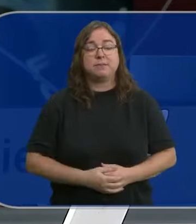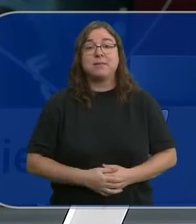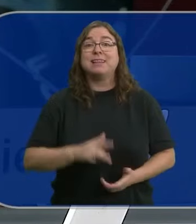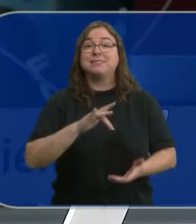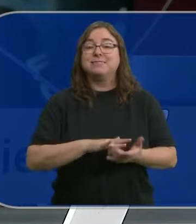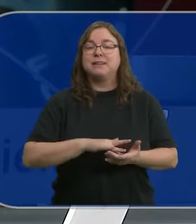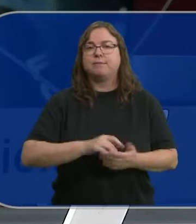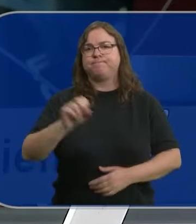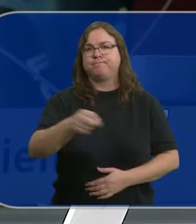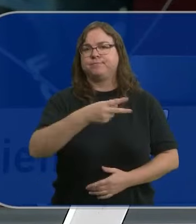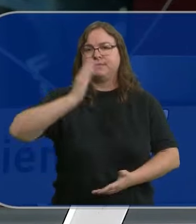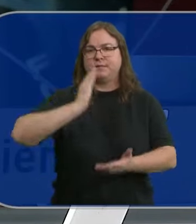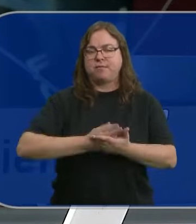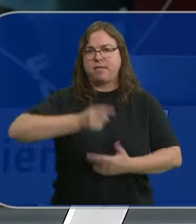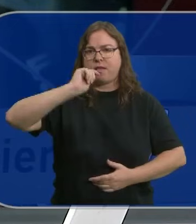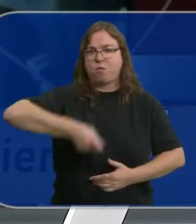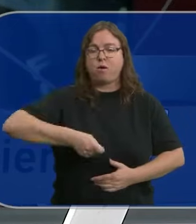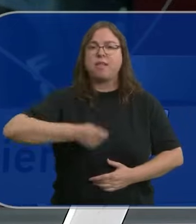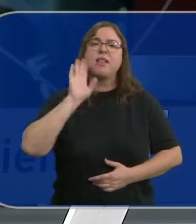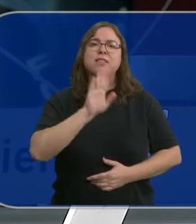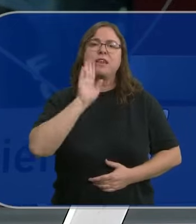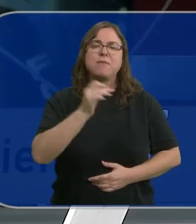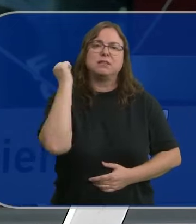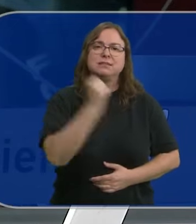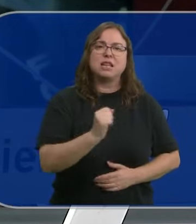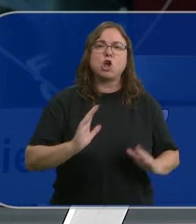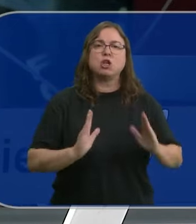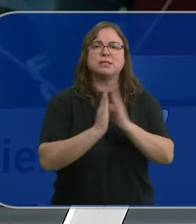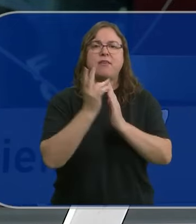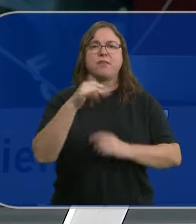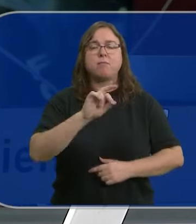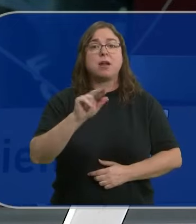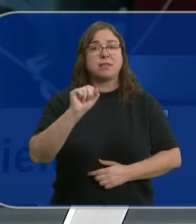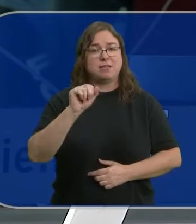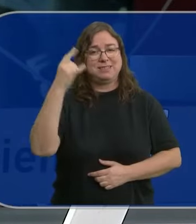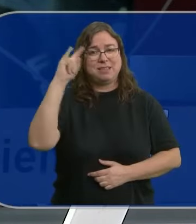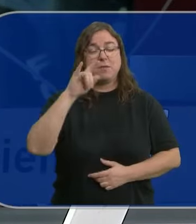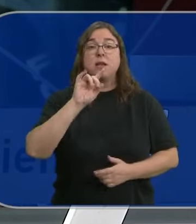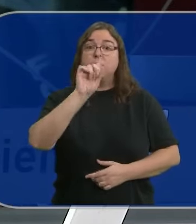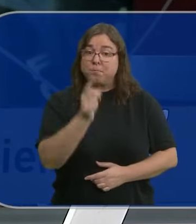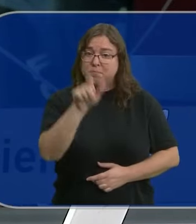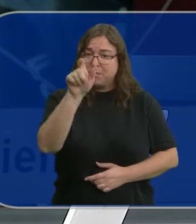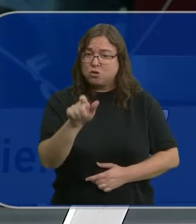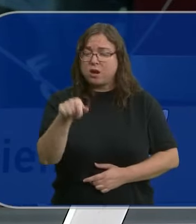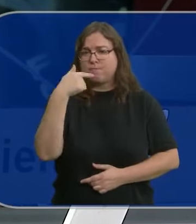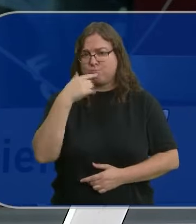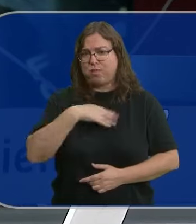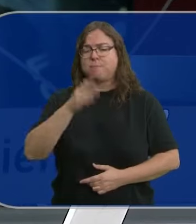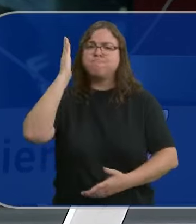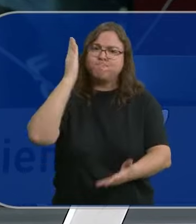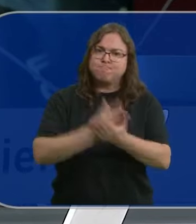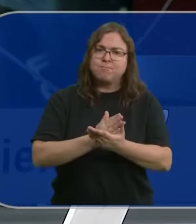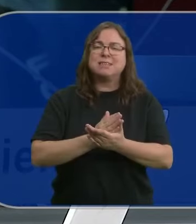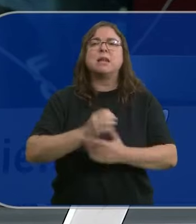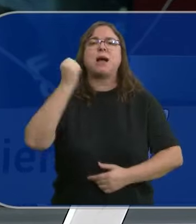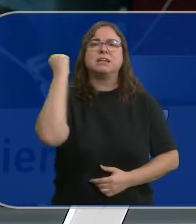Ya hay veredicto por el crimen de Santa Marta, en Salamanca. El jurado ha encontrado al único acusado culpable de un delito de crimen con agravante. Ha quedado probado